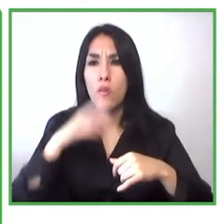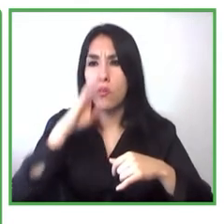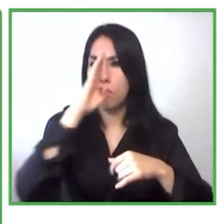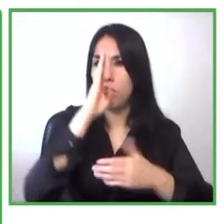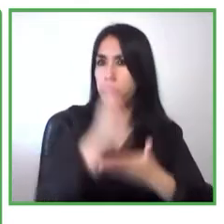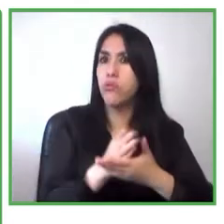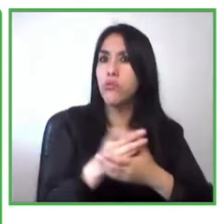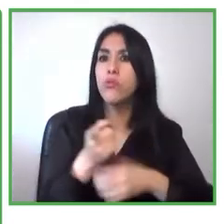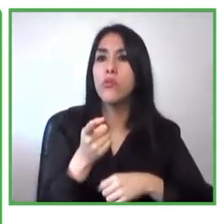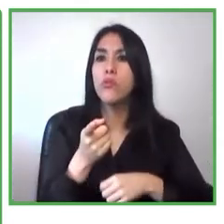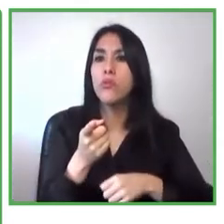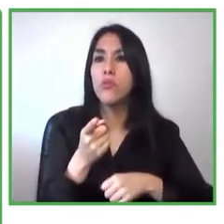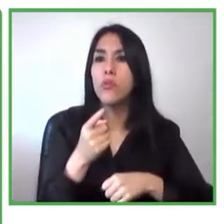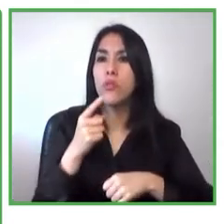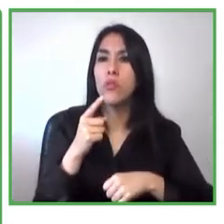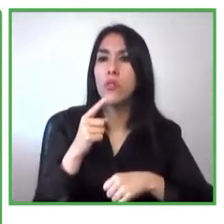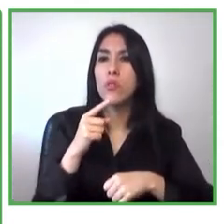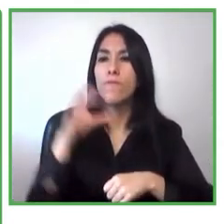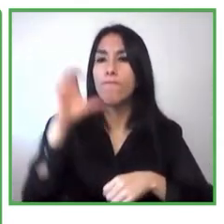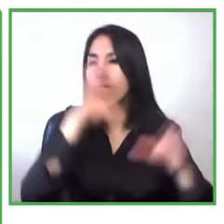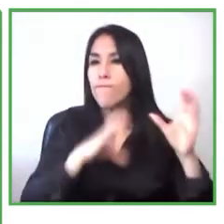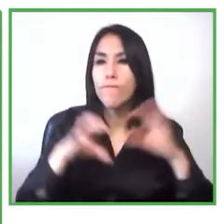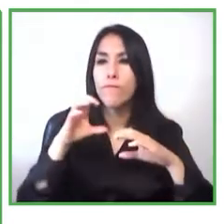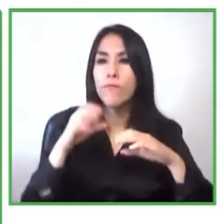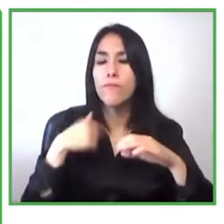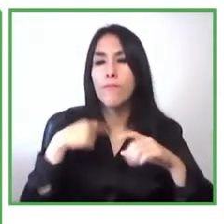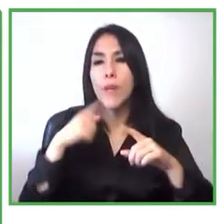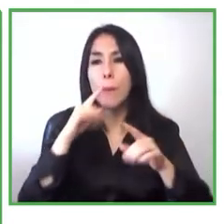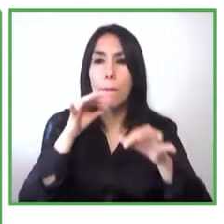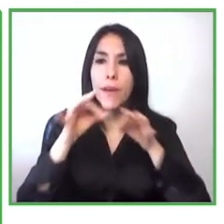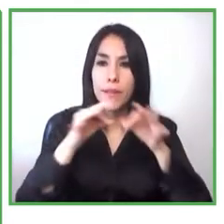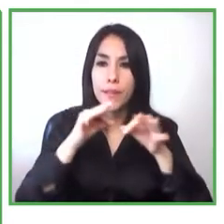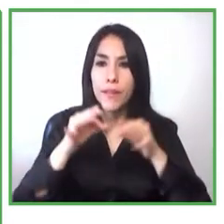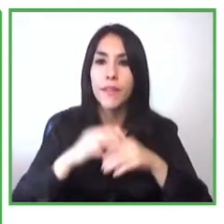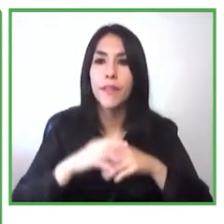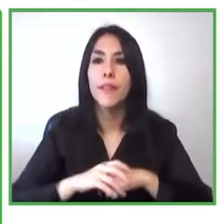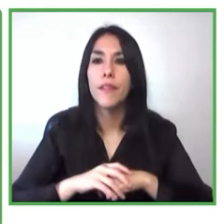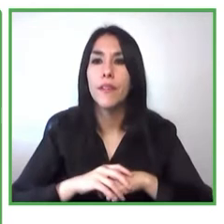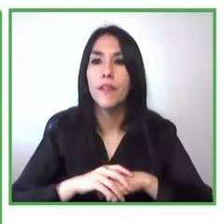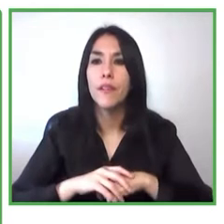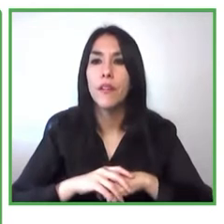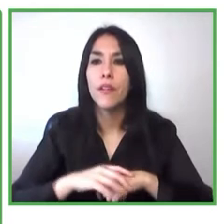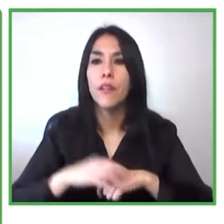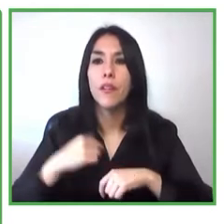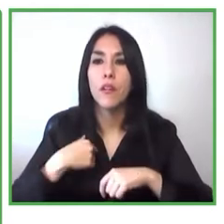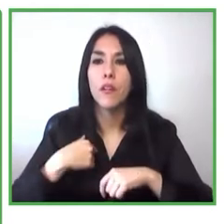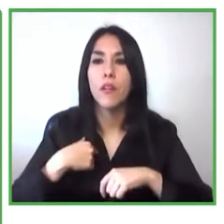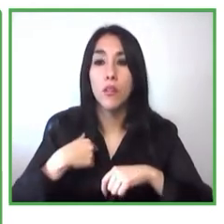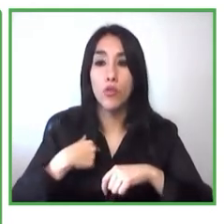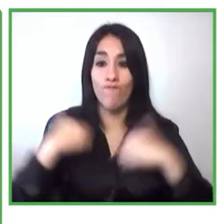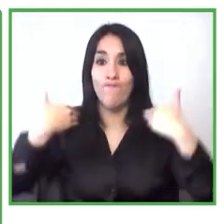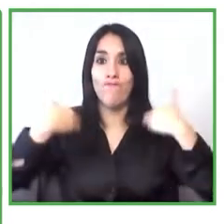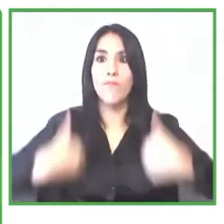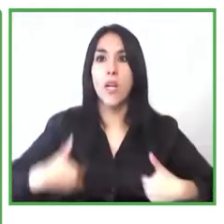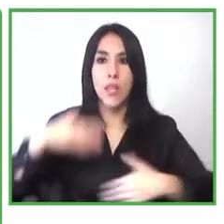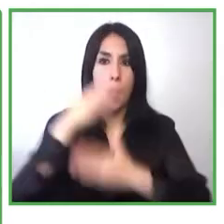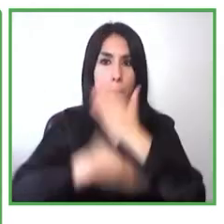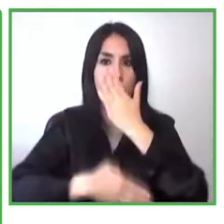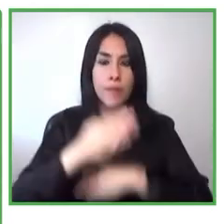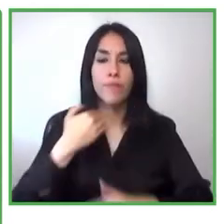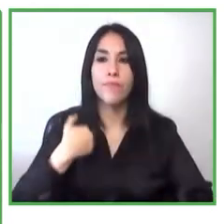como una persona que vive con discapacidad y mi y mi